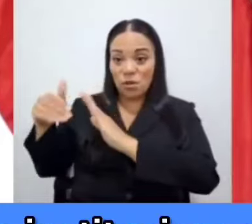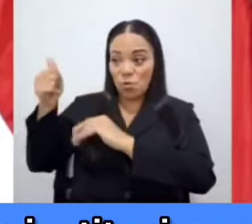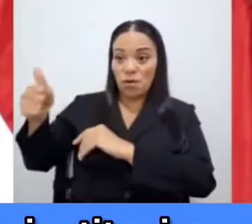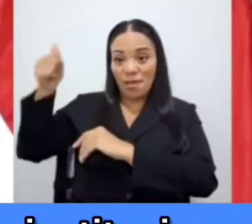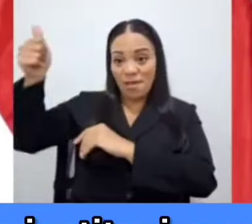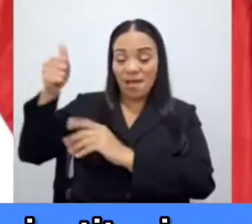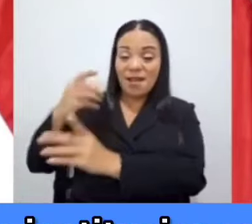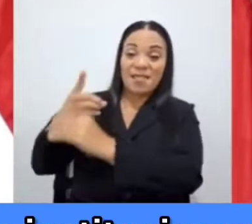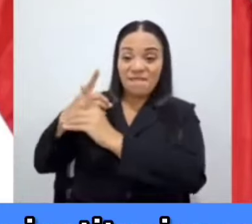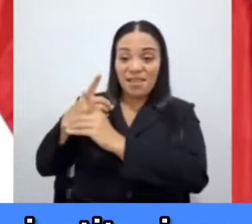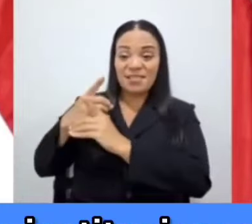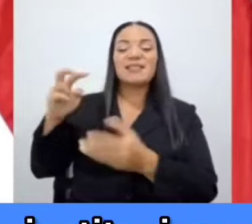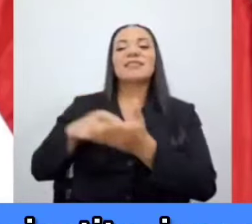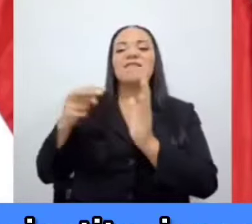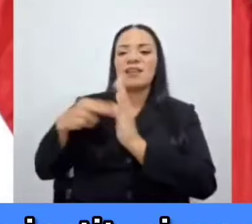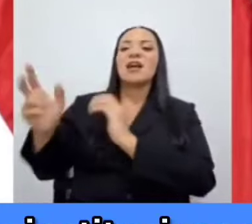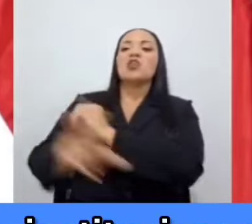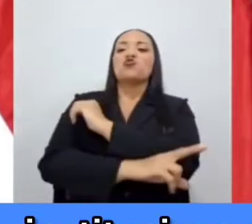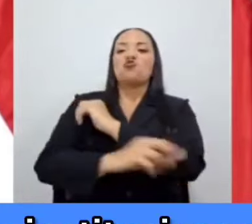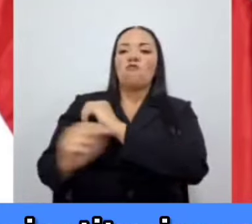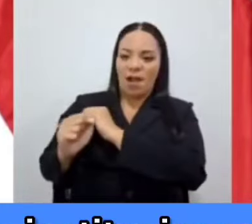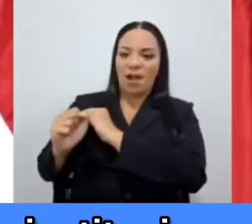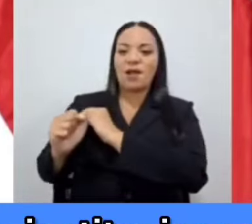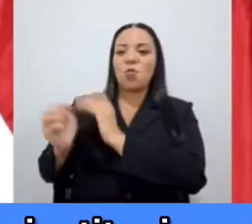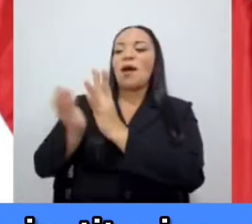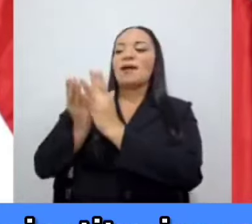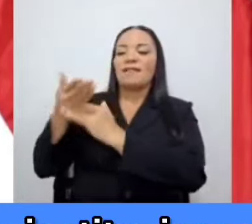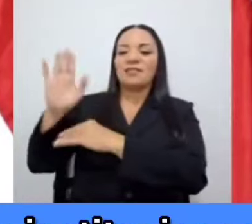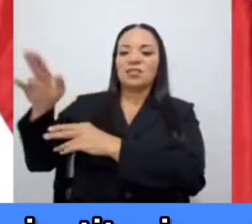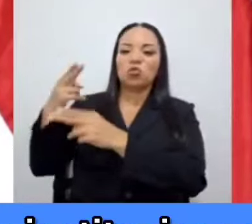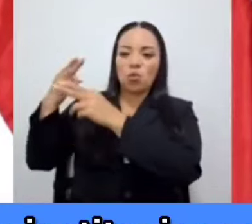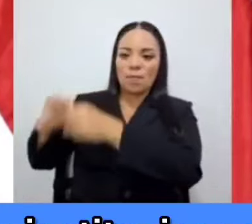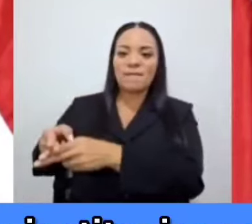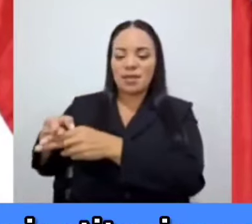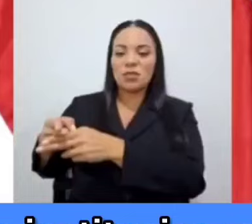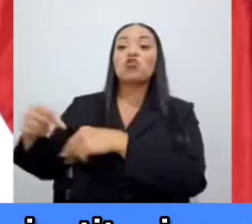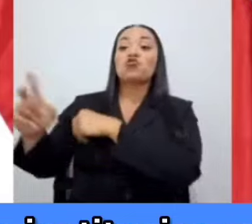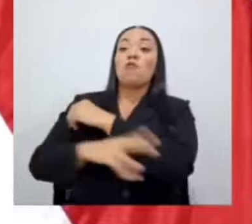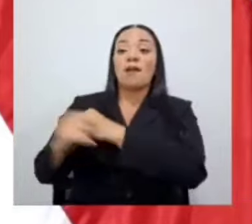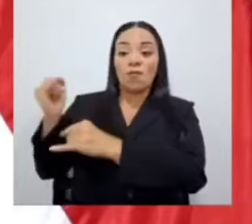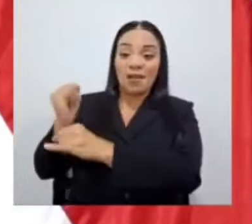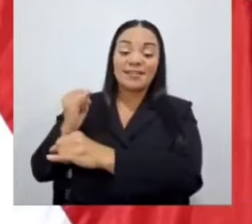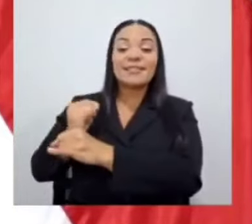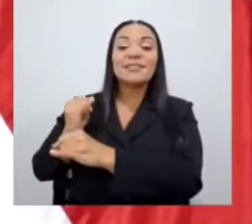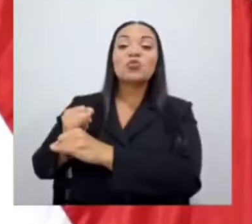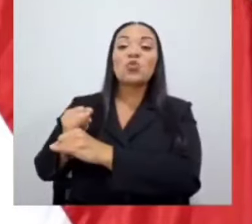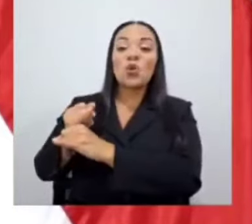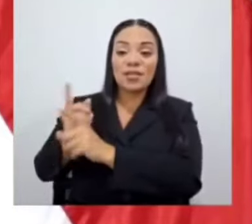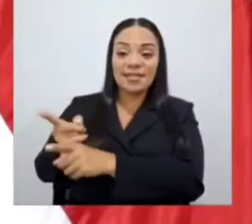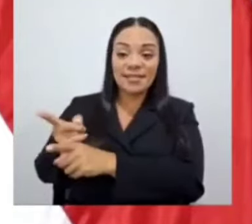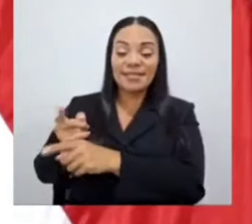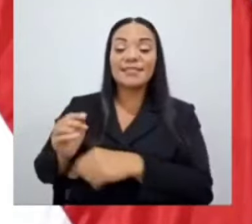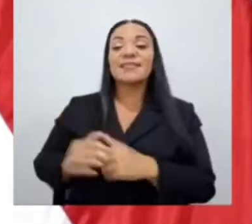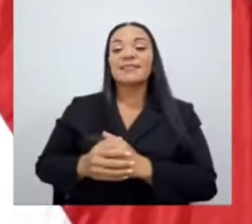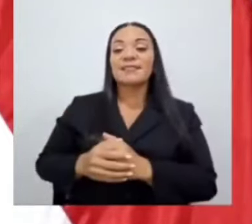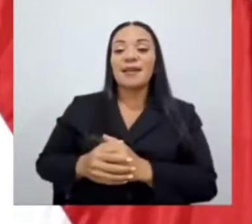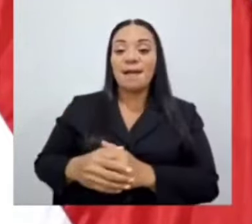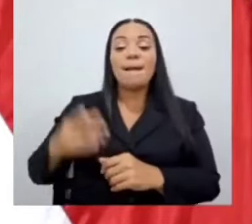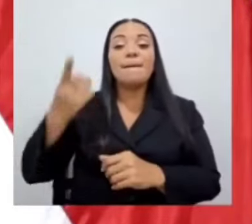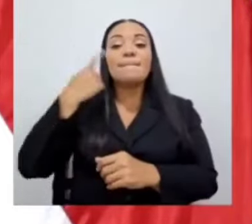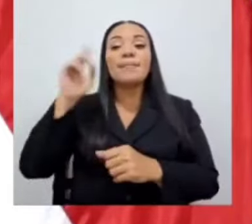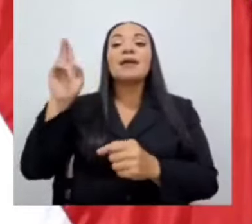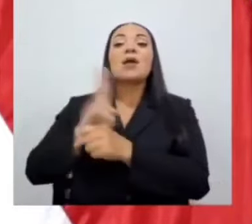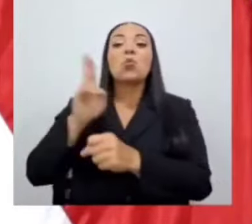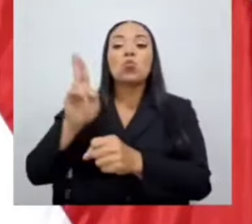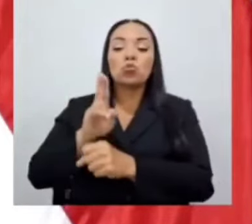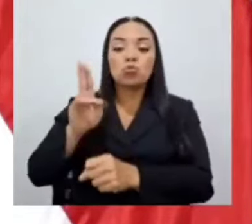capturaron a través de ese nombramiento a nuestras instituciones para poder utilizar